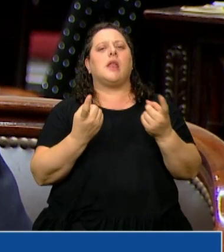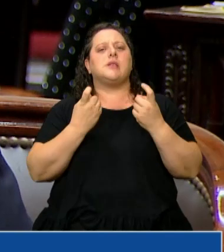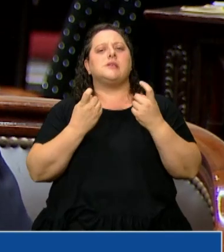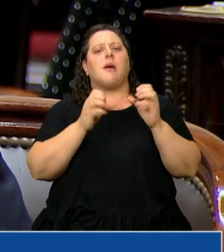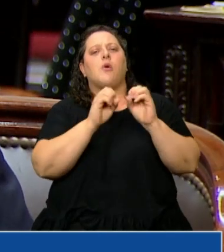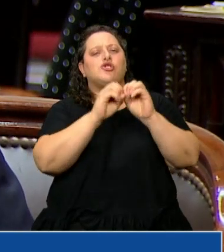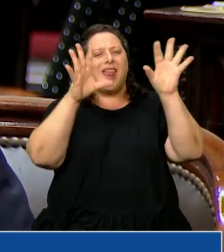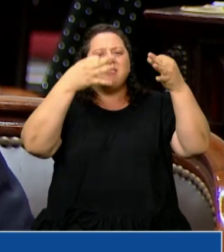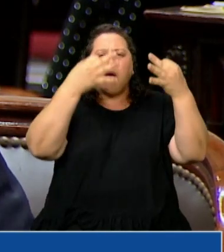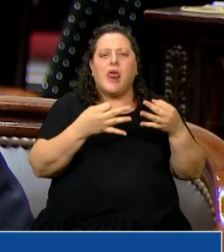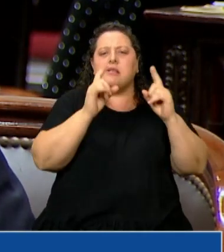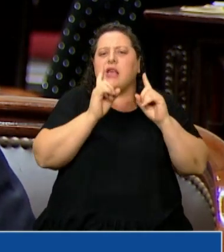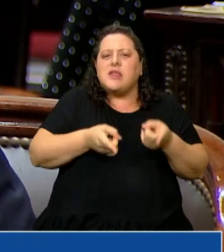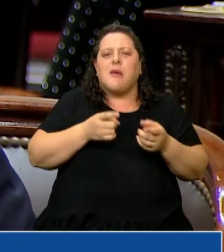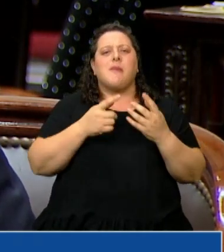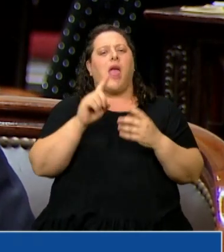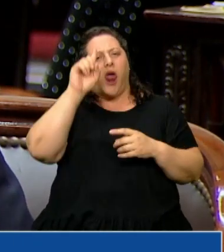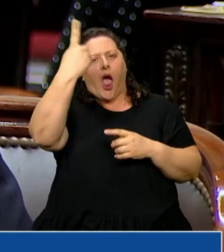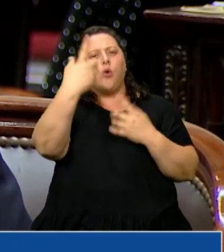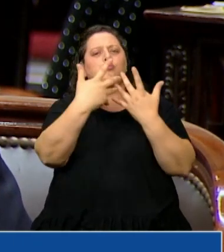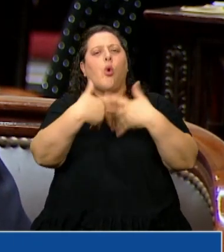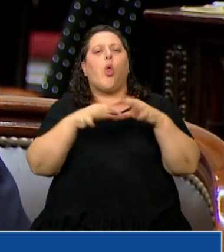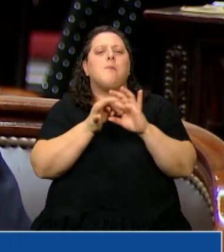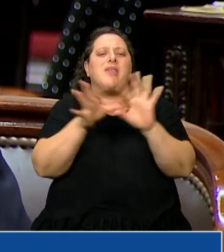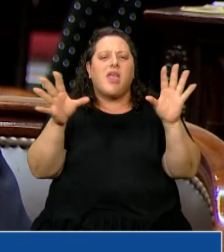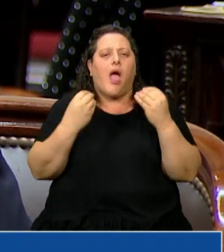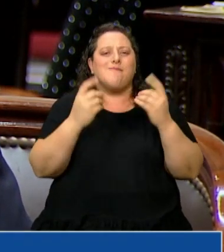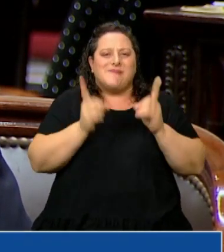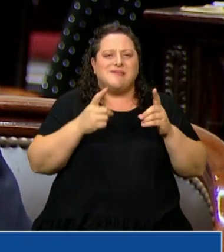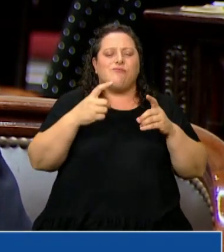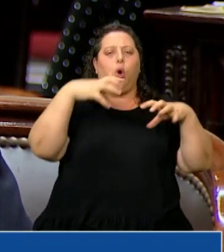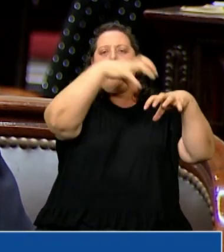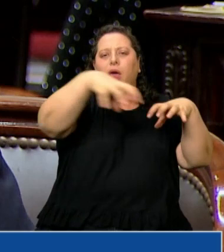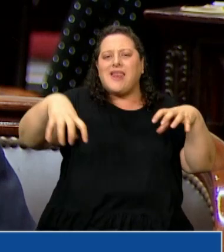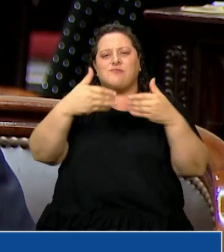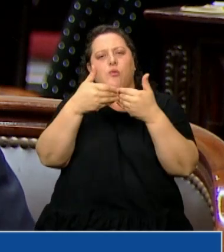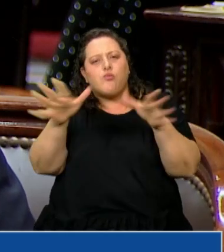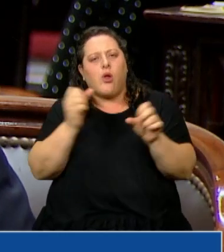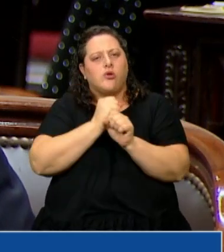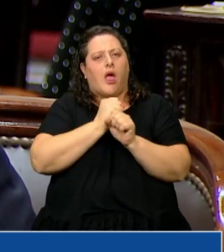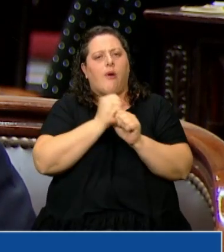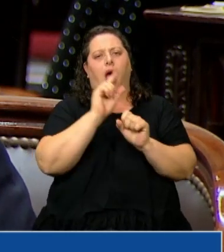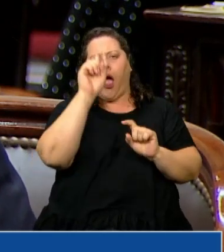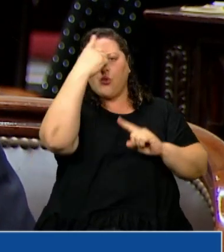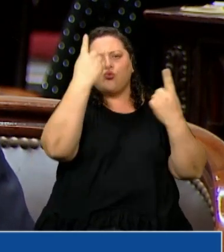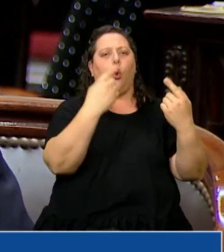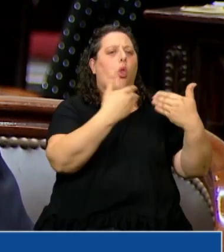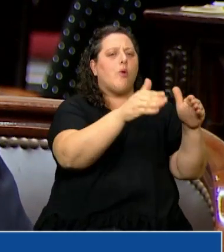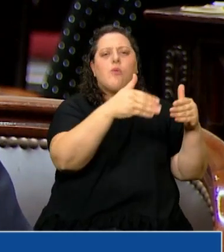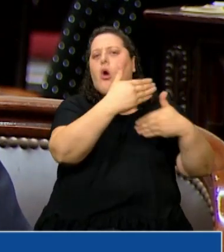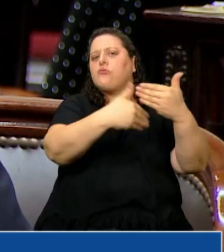funcional de nuestros organismos públicos. Esta es una condición